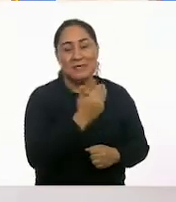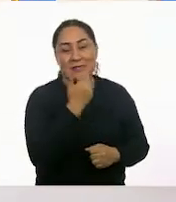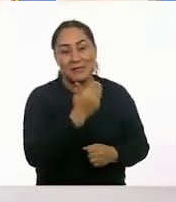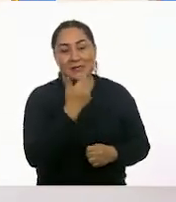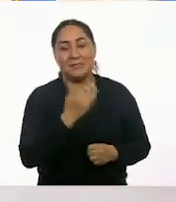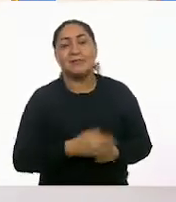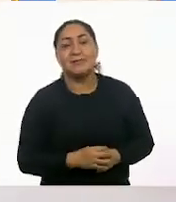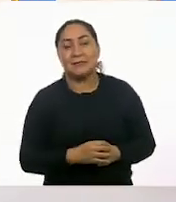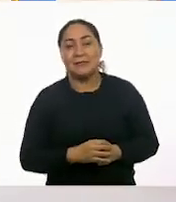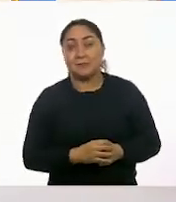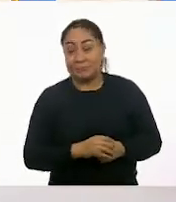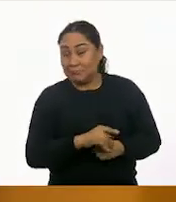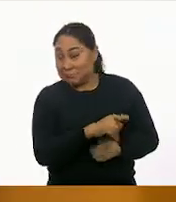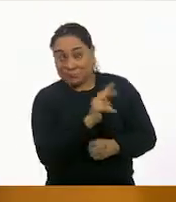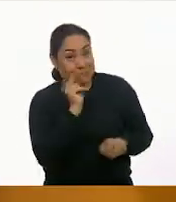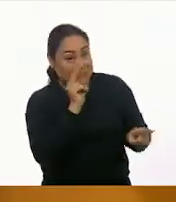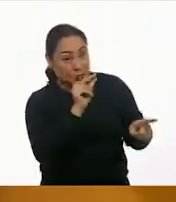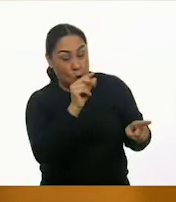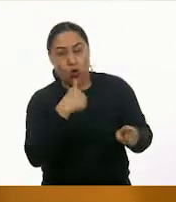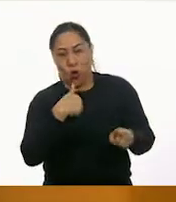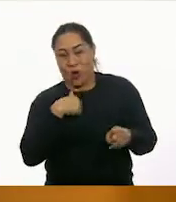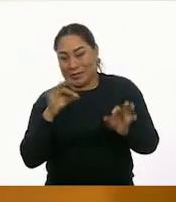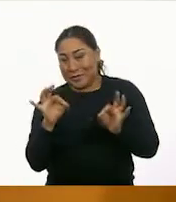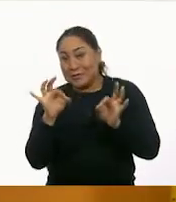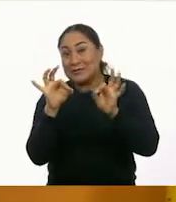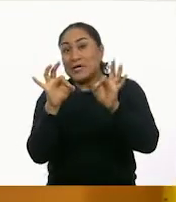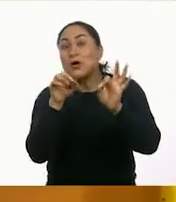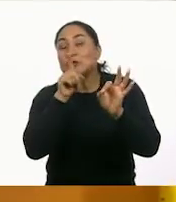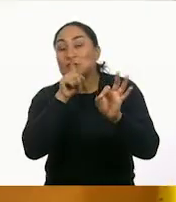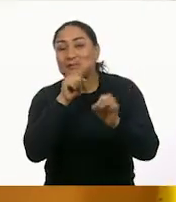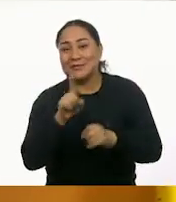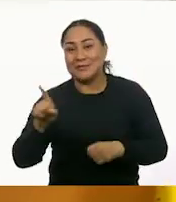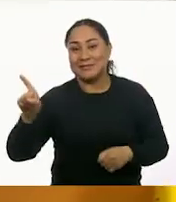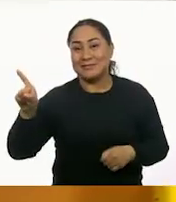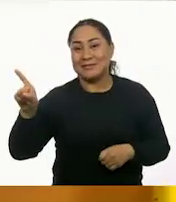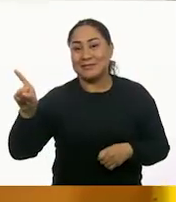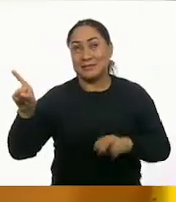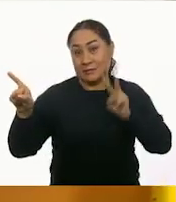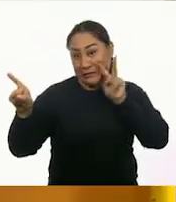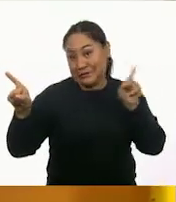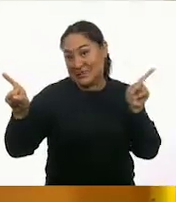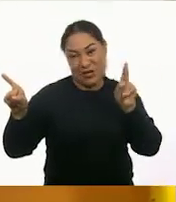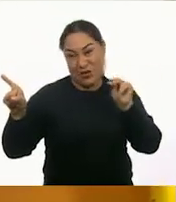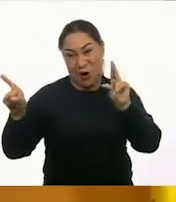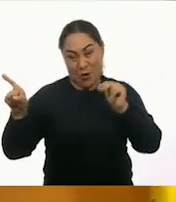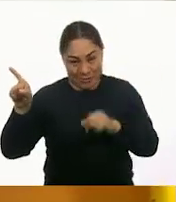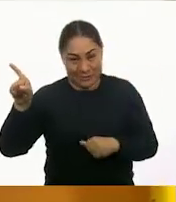¿Se la podemos mostrar a las niñas y a los niños? Sí, puedes mostrar a las niñas y los niños. Bueno, no veas, ¿eh? Ya no veo.